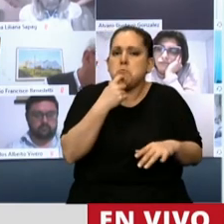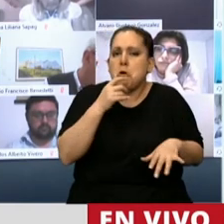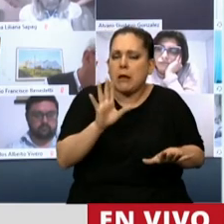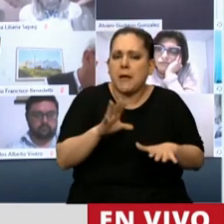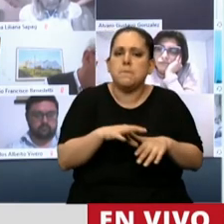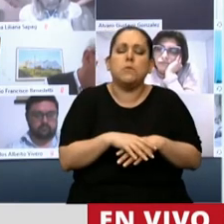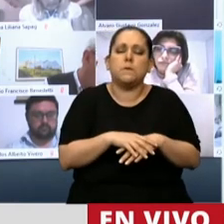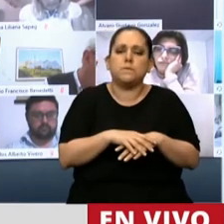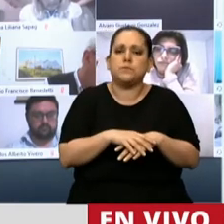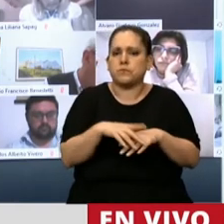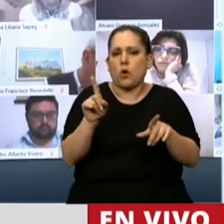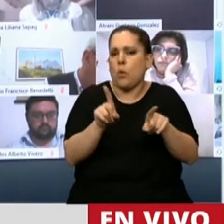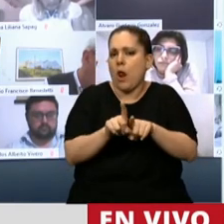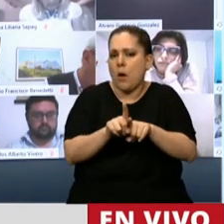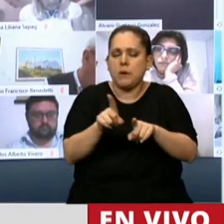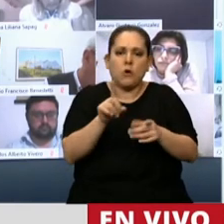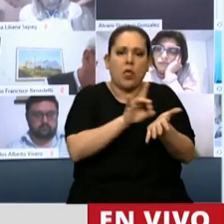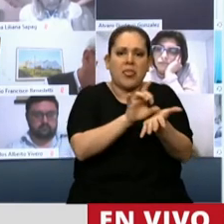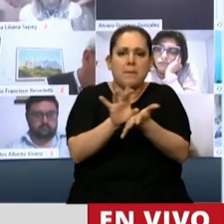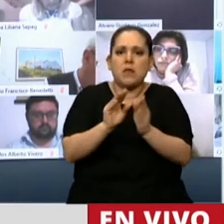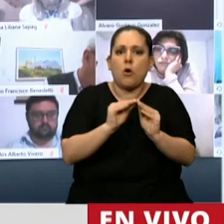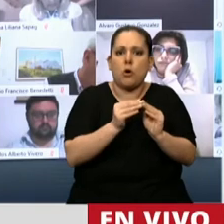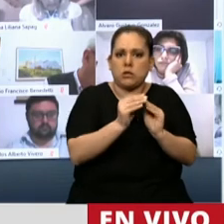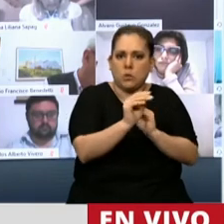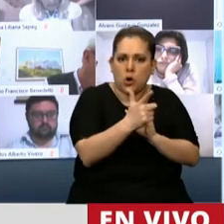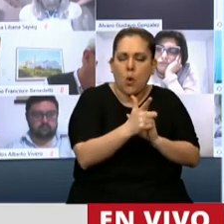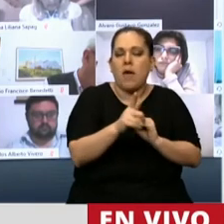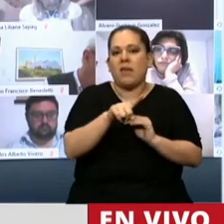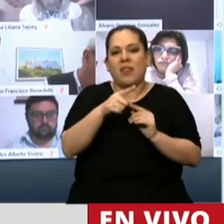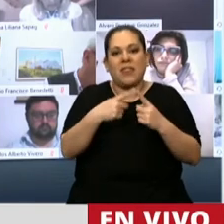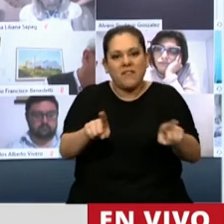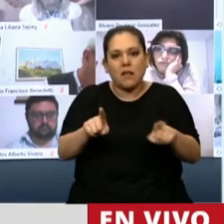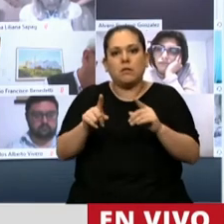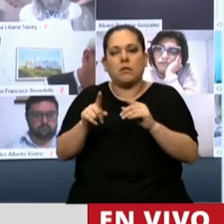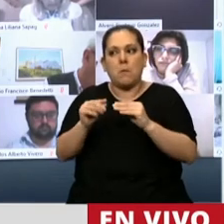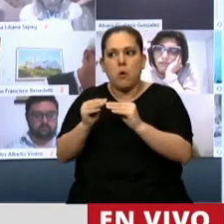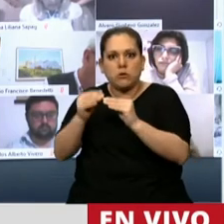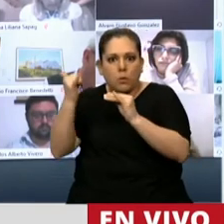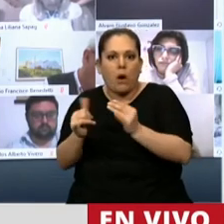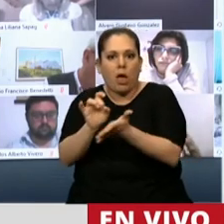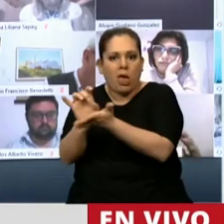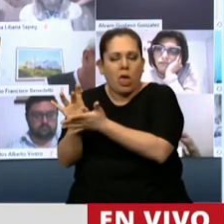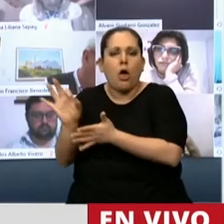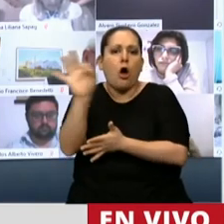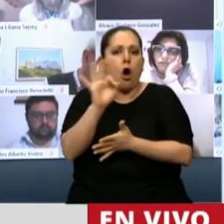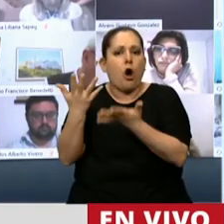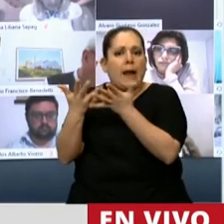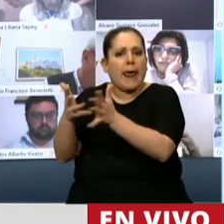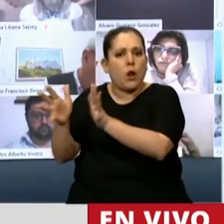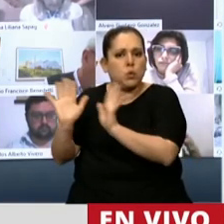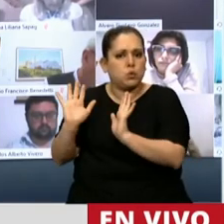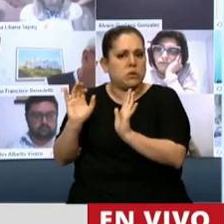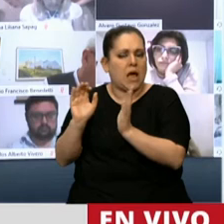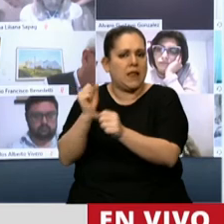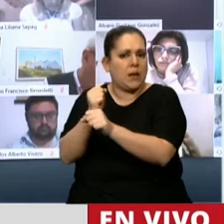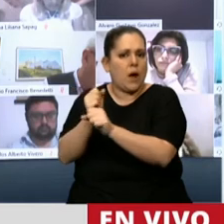no es lo mismo los despidos sin causa que los despidos con causa, como así también las renuncias que pueden llegar a haber por parte de los